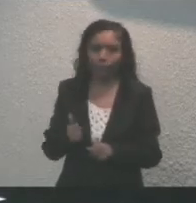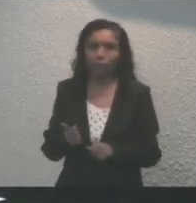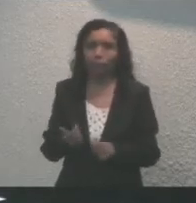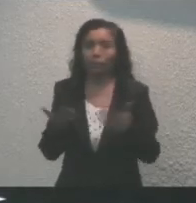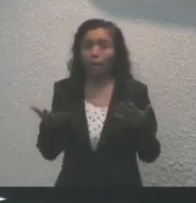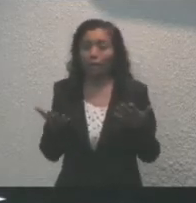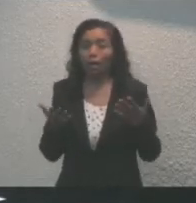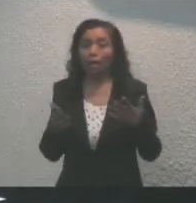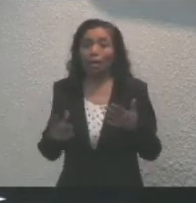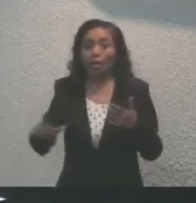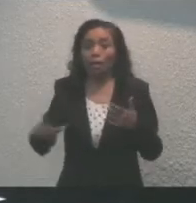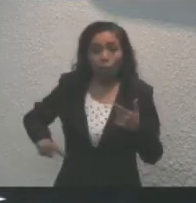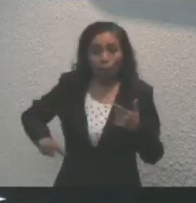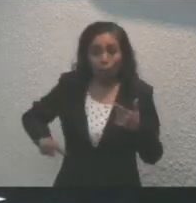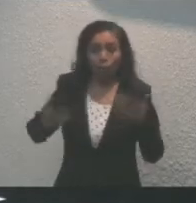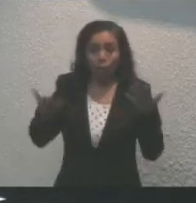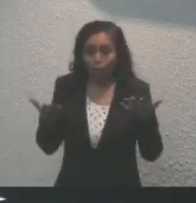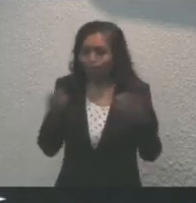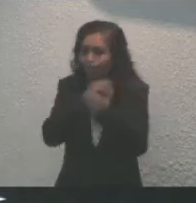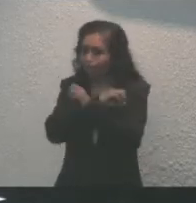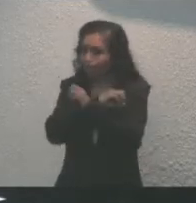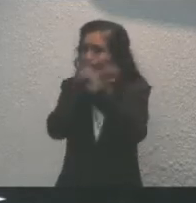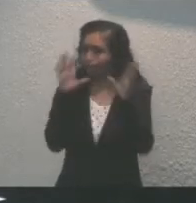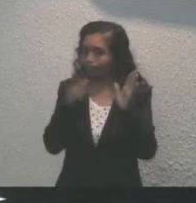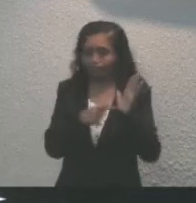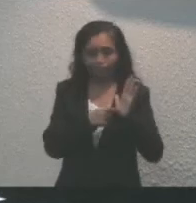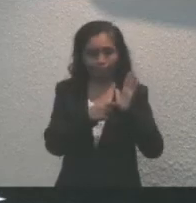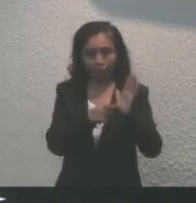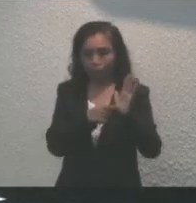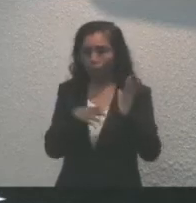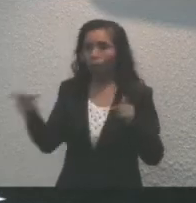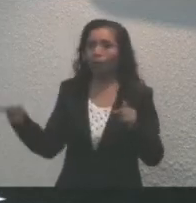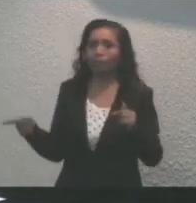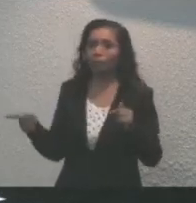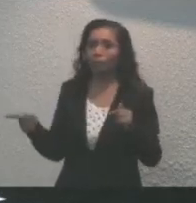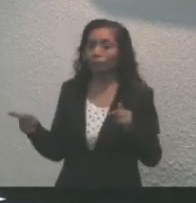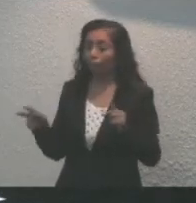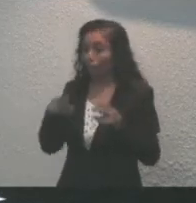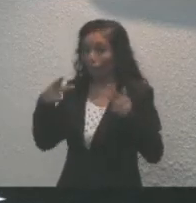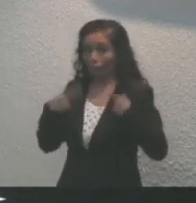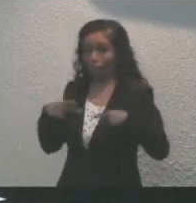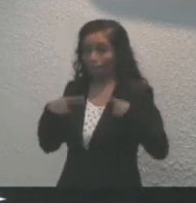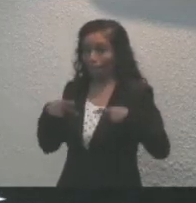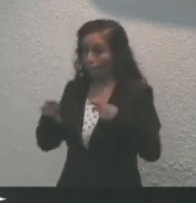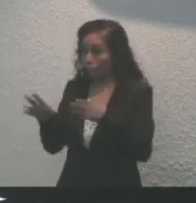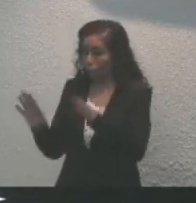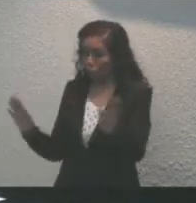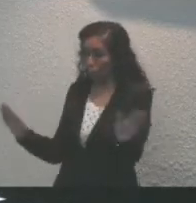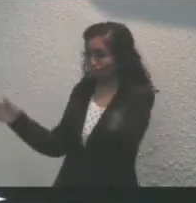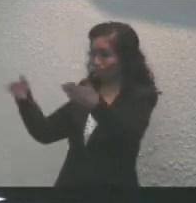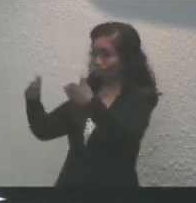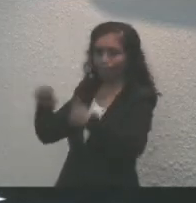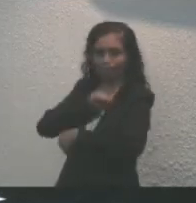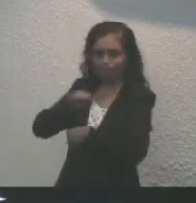estrategia del gobierno ha sido clara. Cerrar la puerta a cualquier tipo de infiltración que se